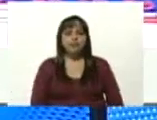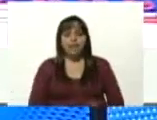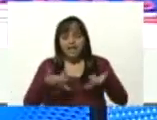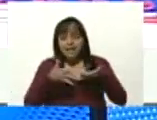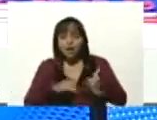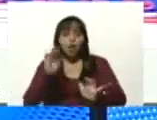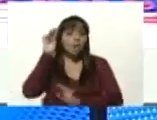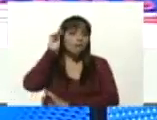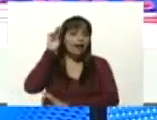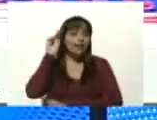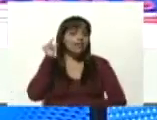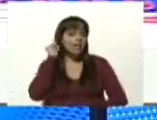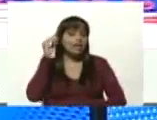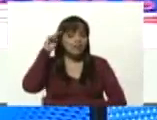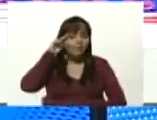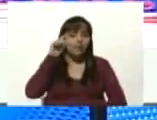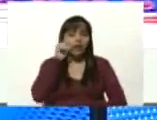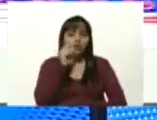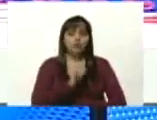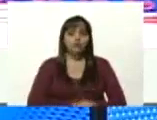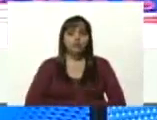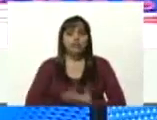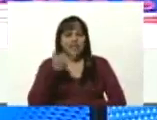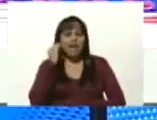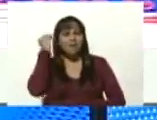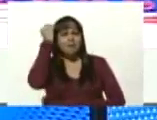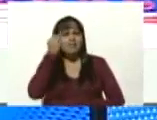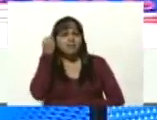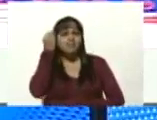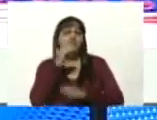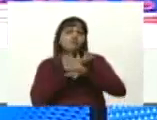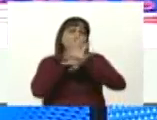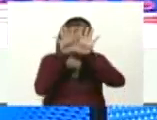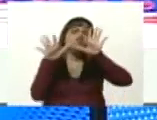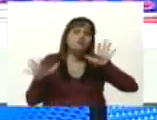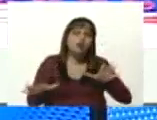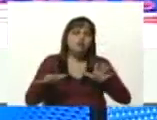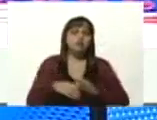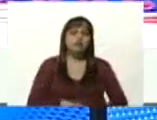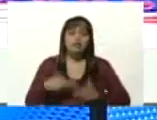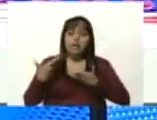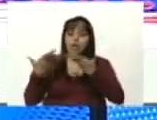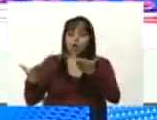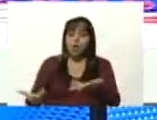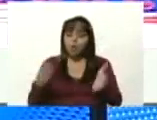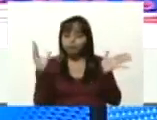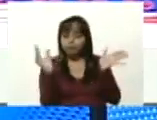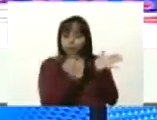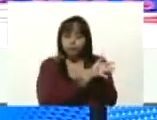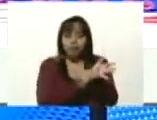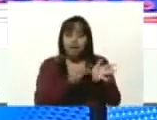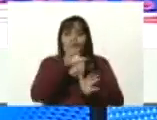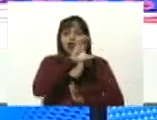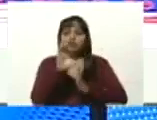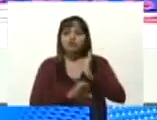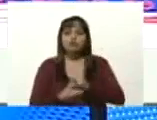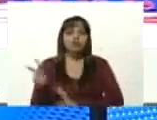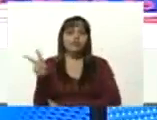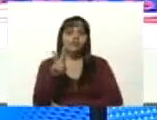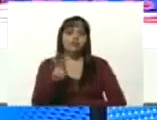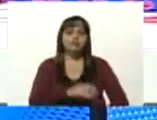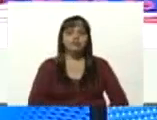maestro hijo de maestra que tenía un pensamiento muy claro que lo dejó plasmado en la constitución bolivariana